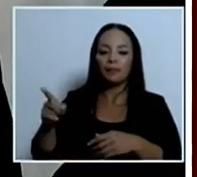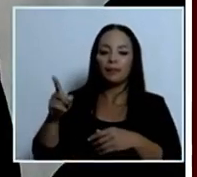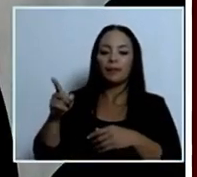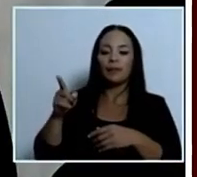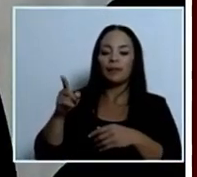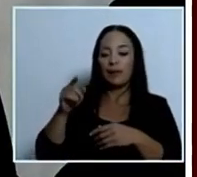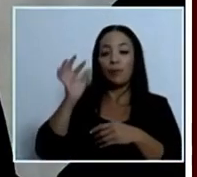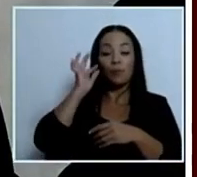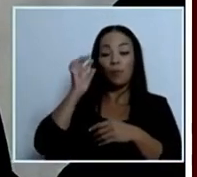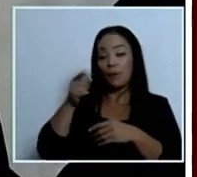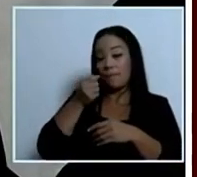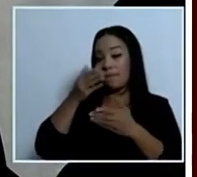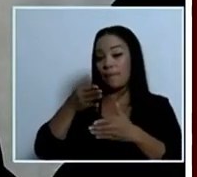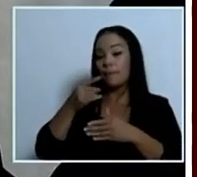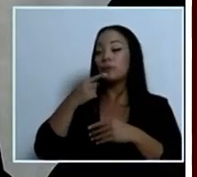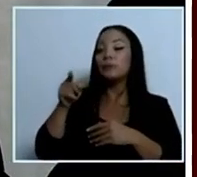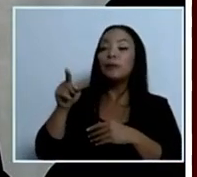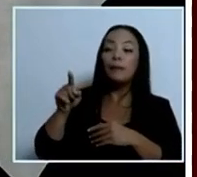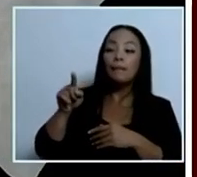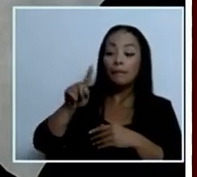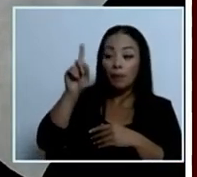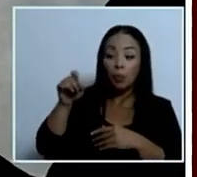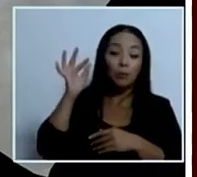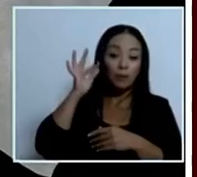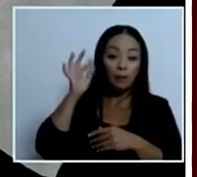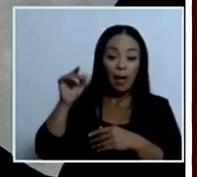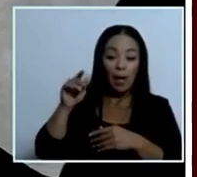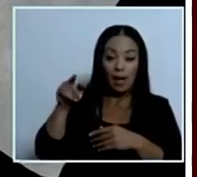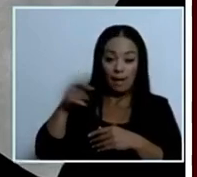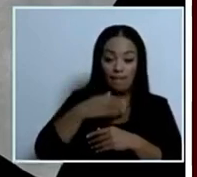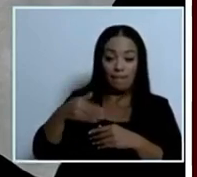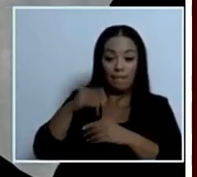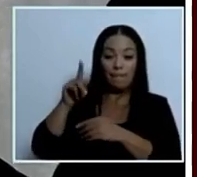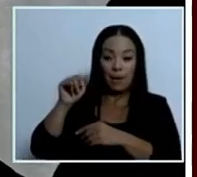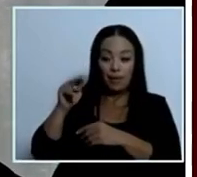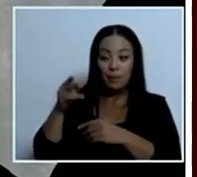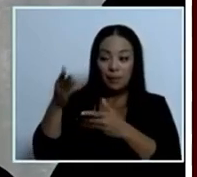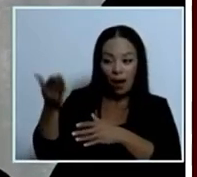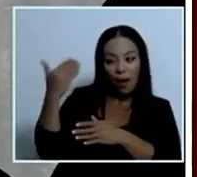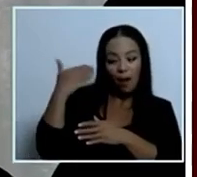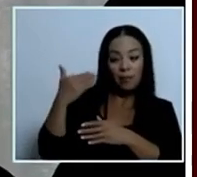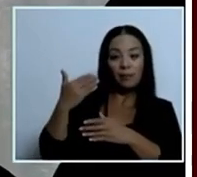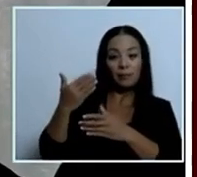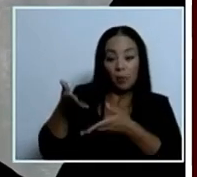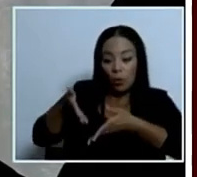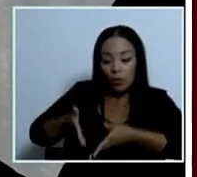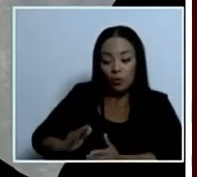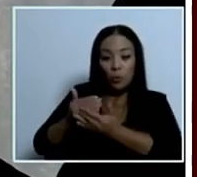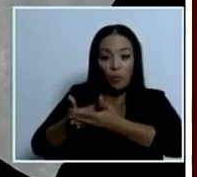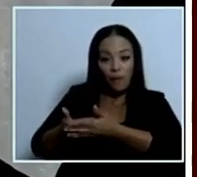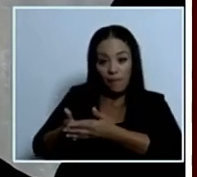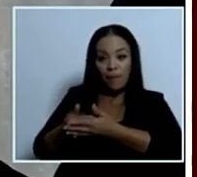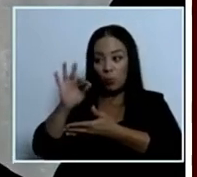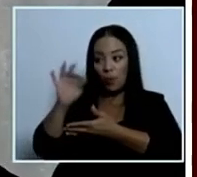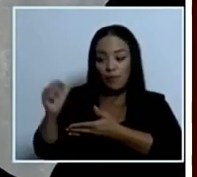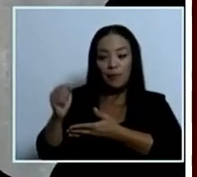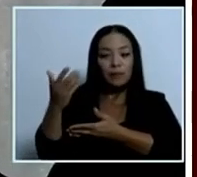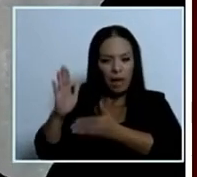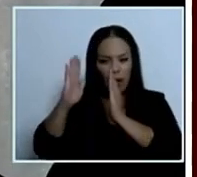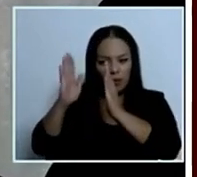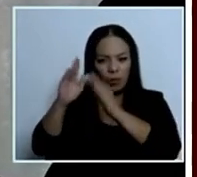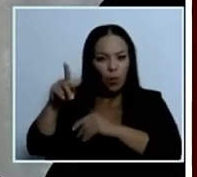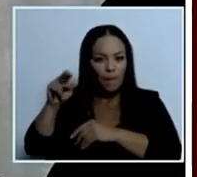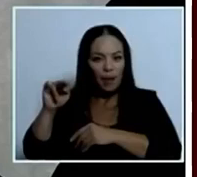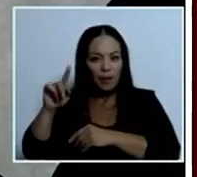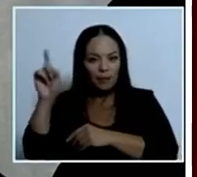conocer si ya el PANI le había dado abordaje en el momento del nacimiento porque si fue hace nueve meses tengo entendido